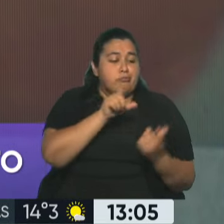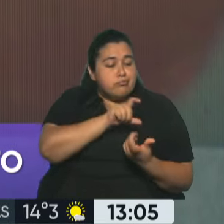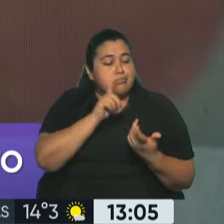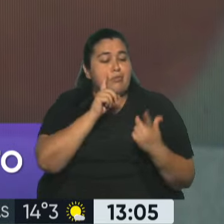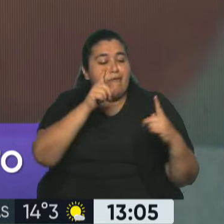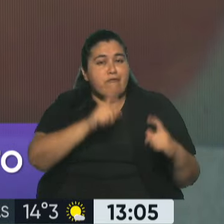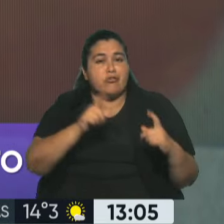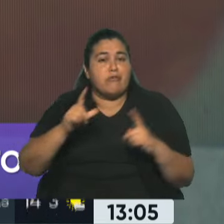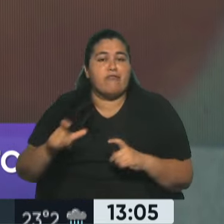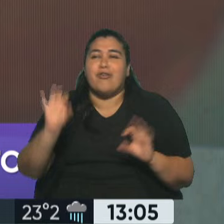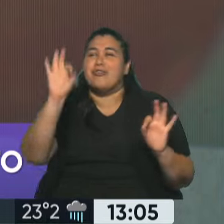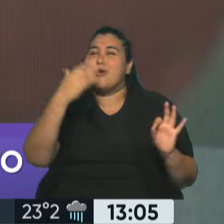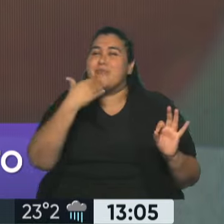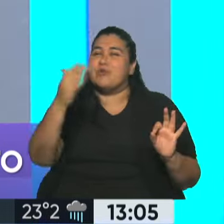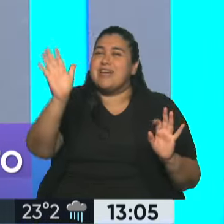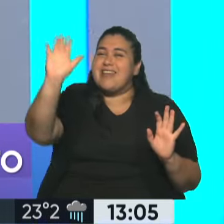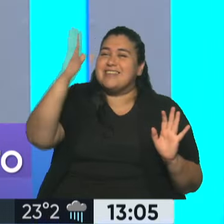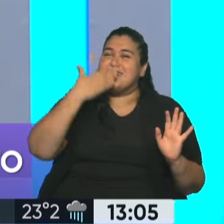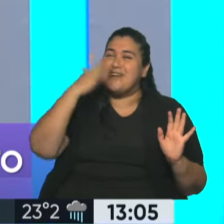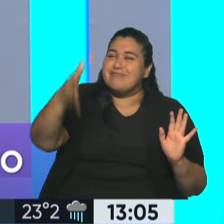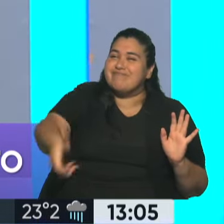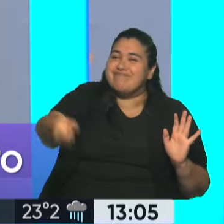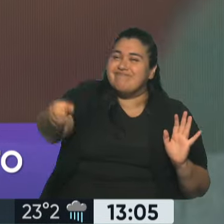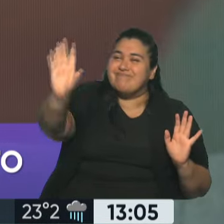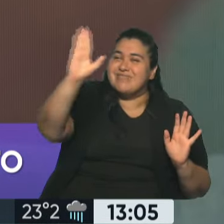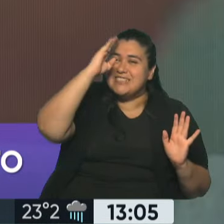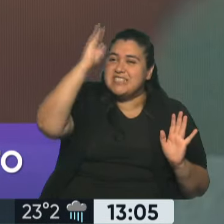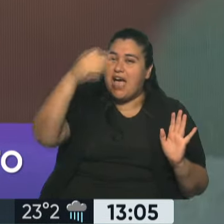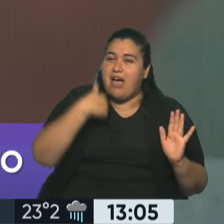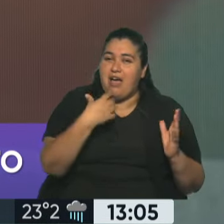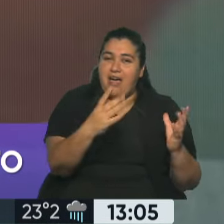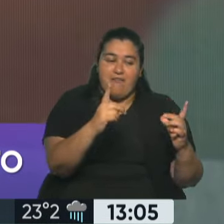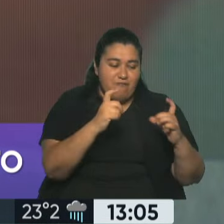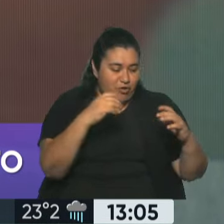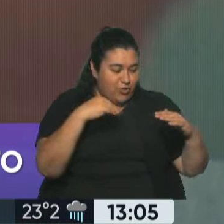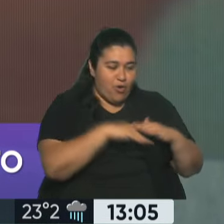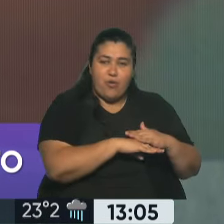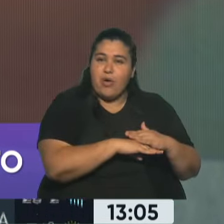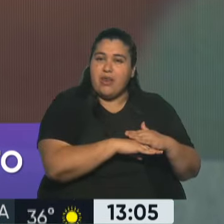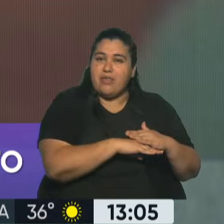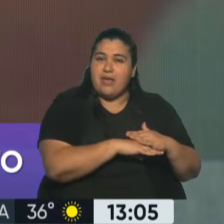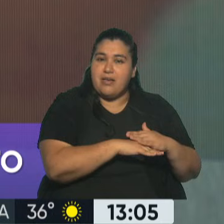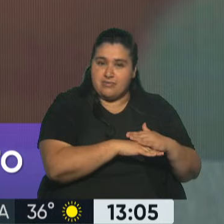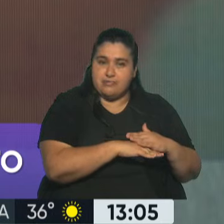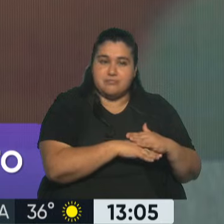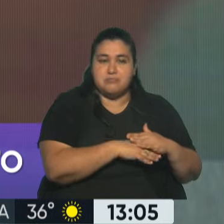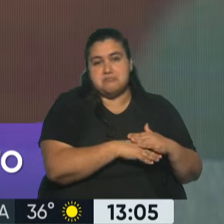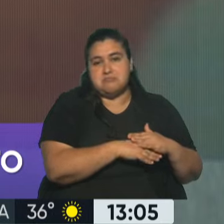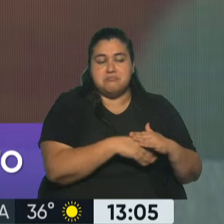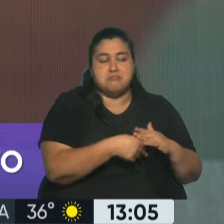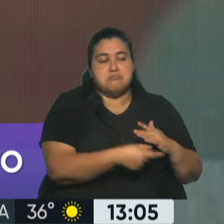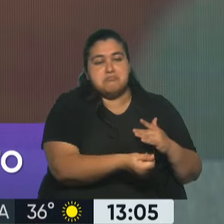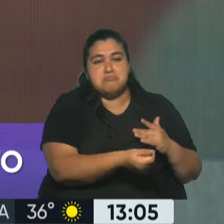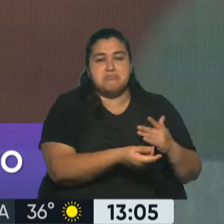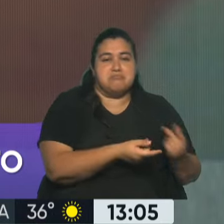devuelvo, muchas gracias por haber comprado, te digo que tenga el lindo fin de semana, me quedo con esa información y empiezo a comprar un lavarropa, una